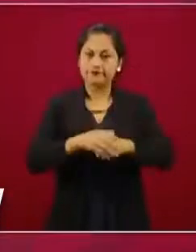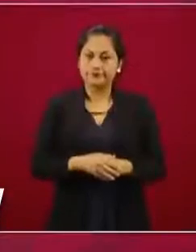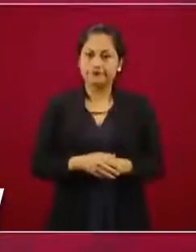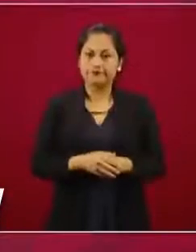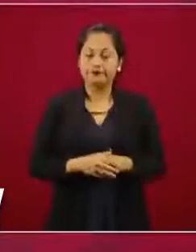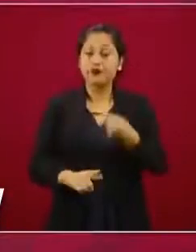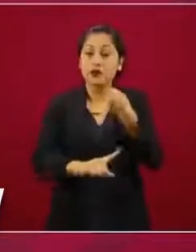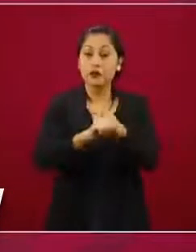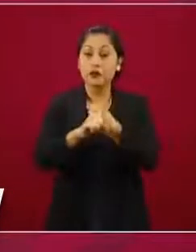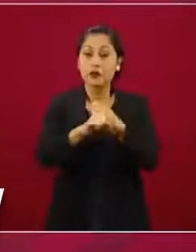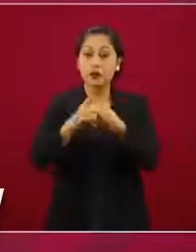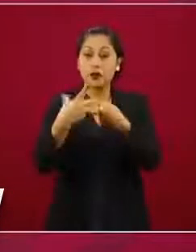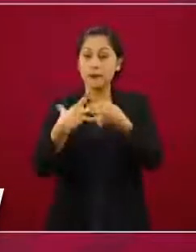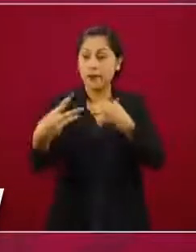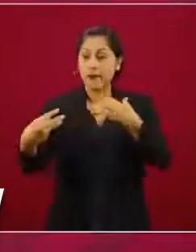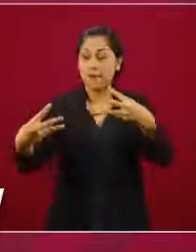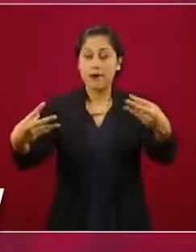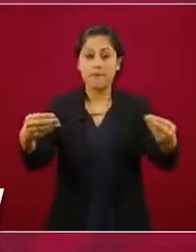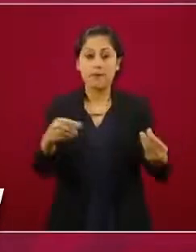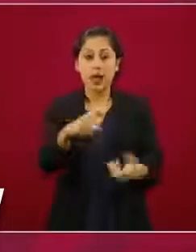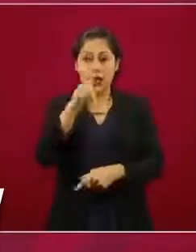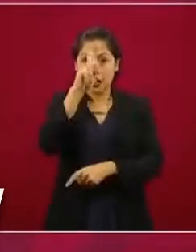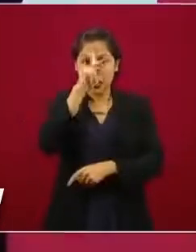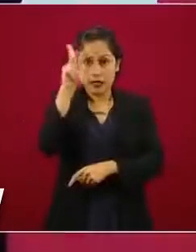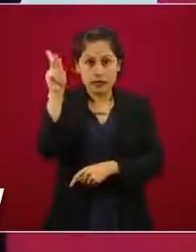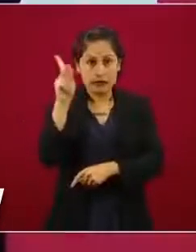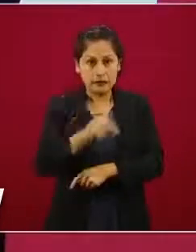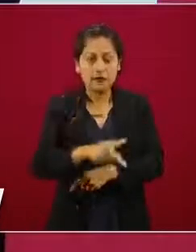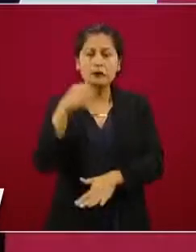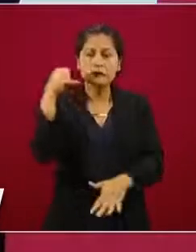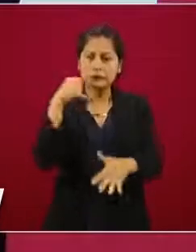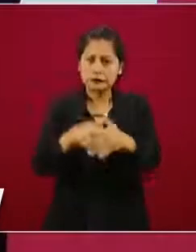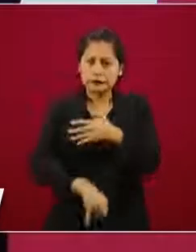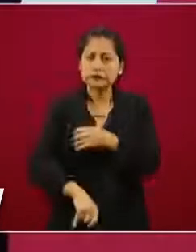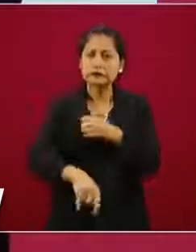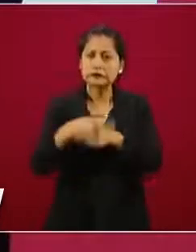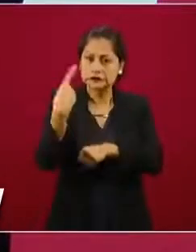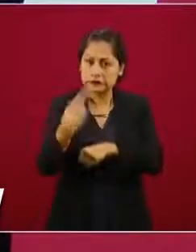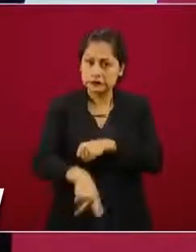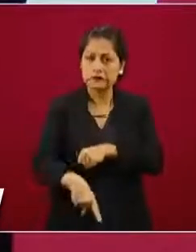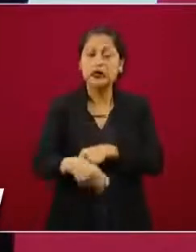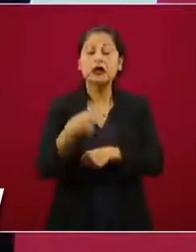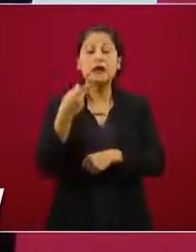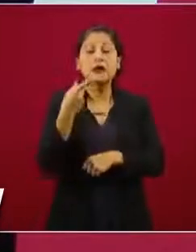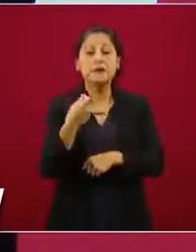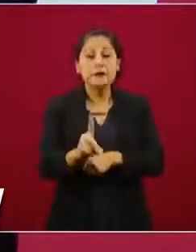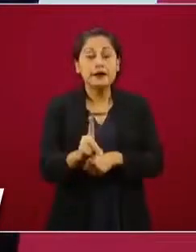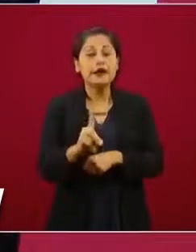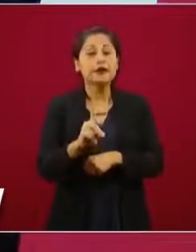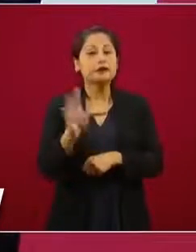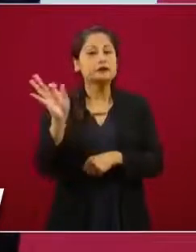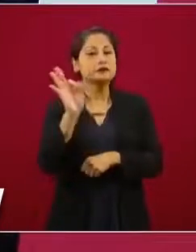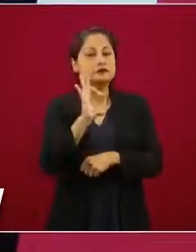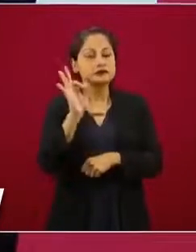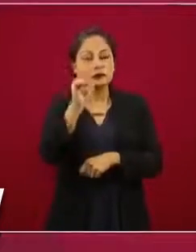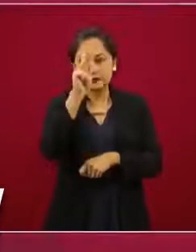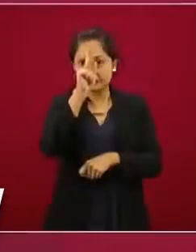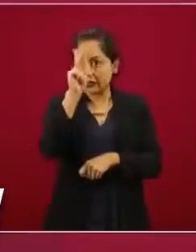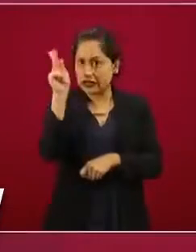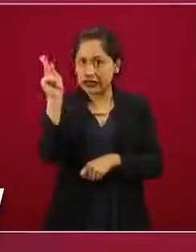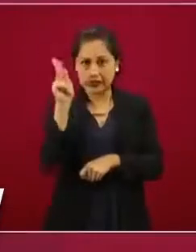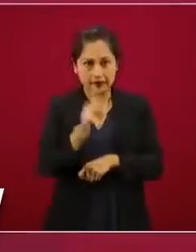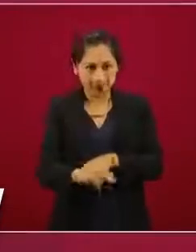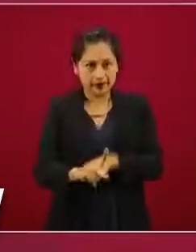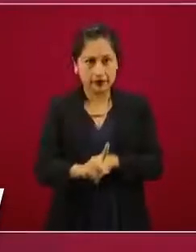tener resultados muy profundos, pero nada, nada tan profundo y tan arraigado como la